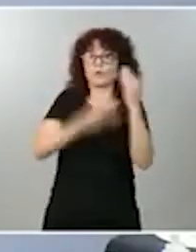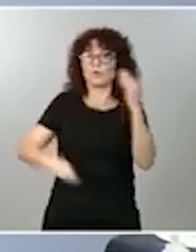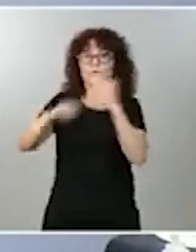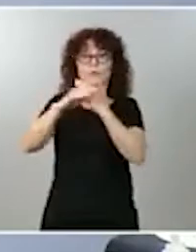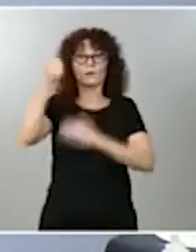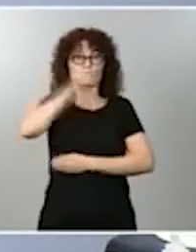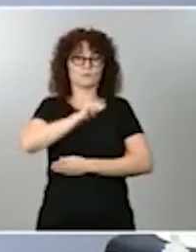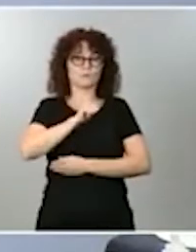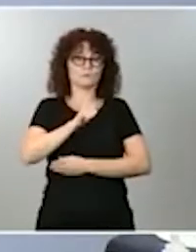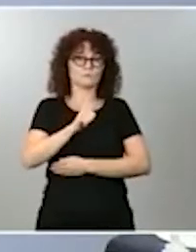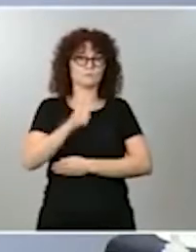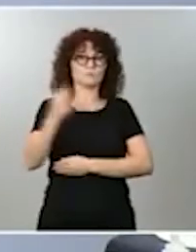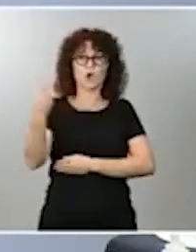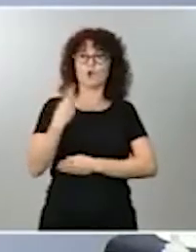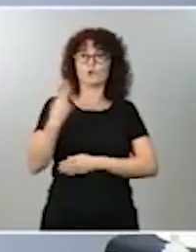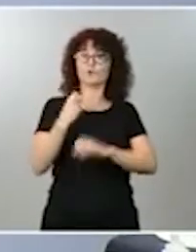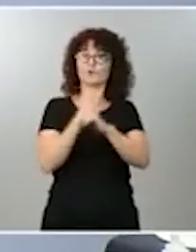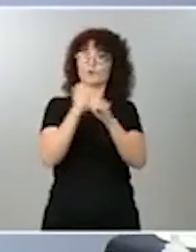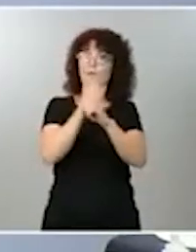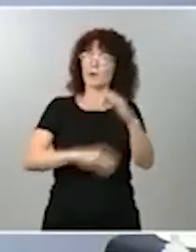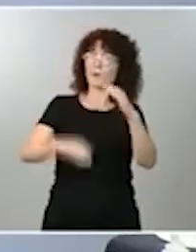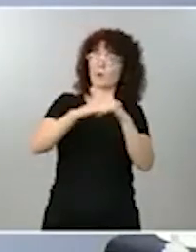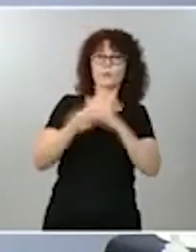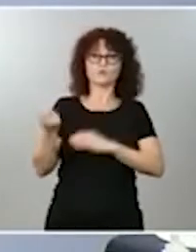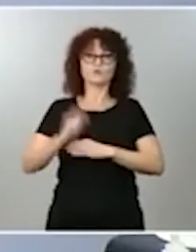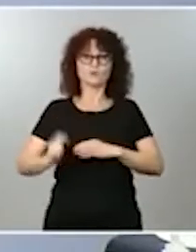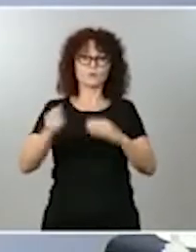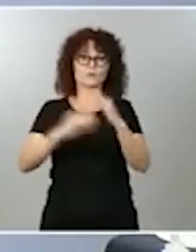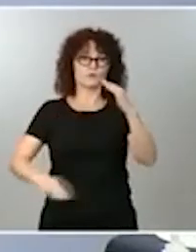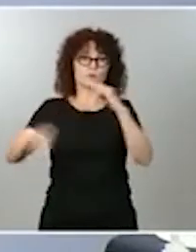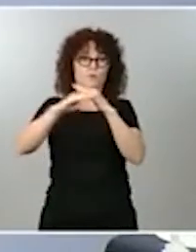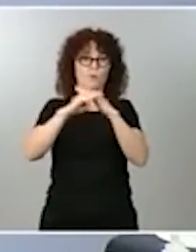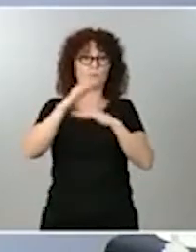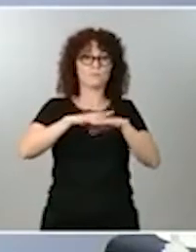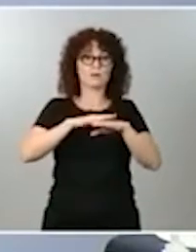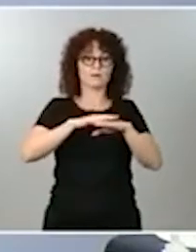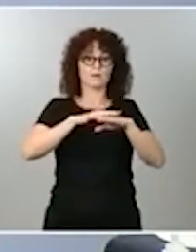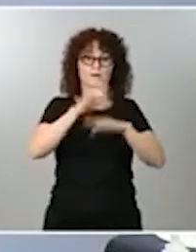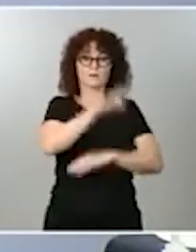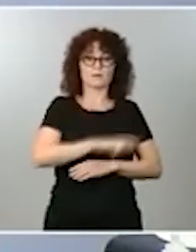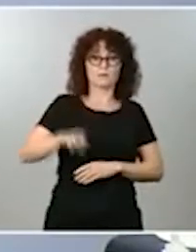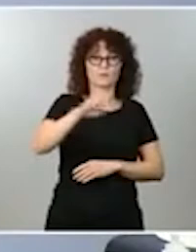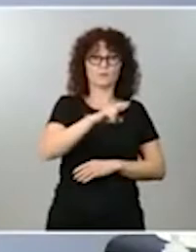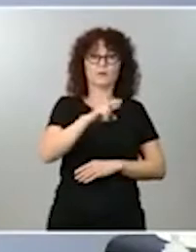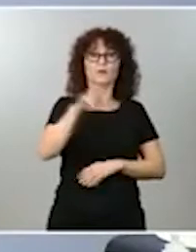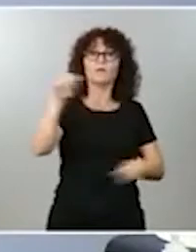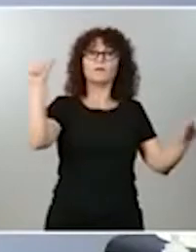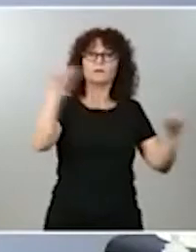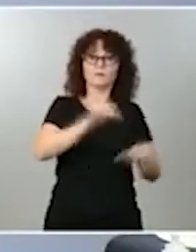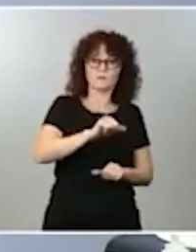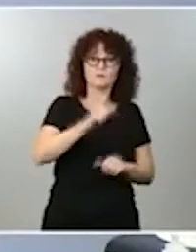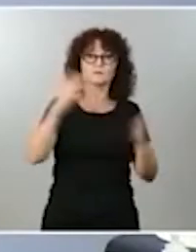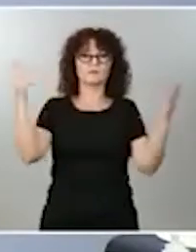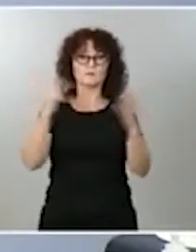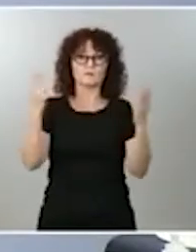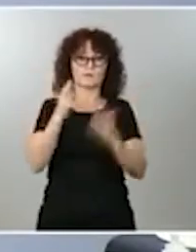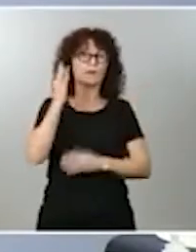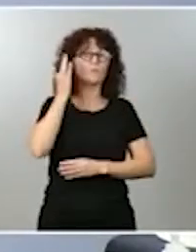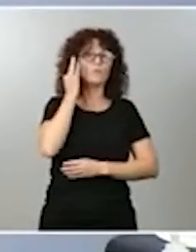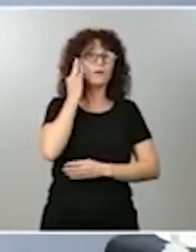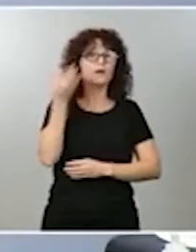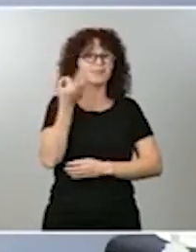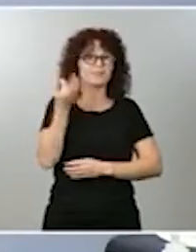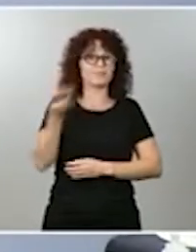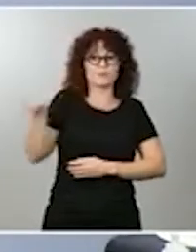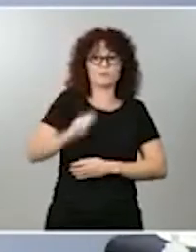Para recuperarnos de esta crisis, para recuperarnos de esta emergencia, las mujeres tenemos que cobrar lo mismo que cobran los